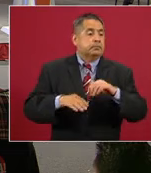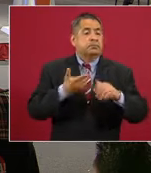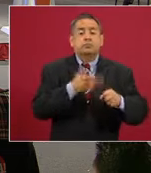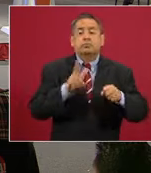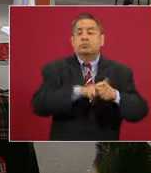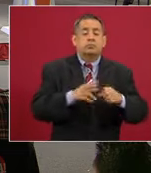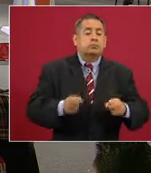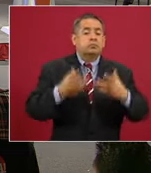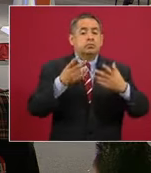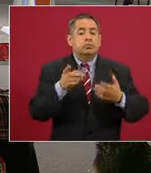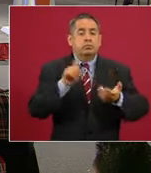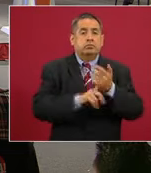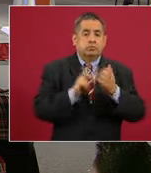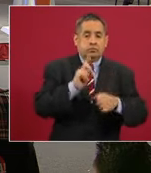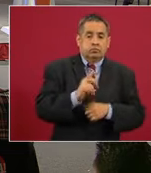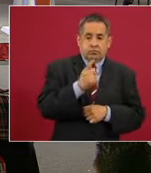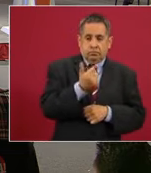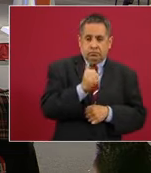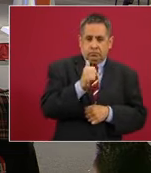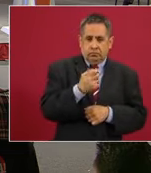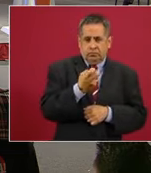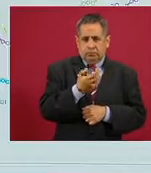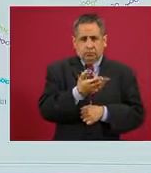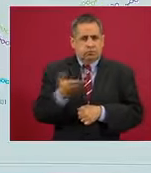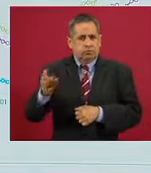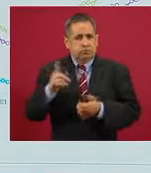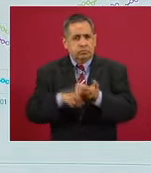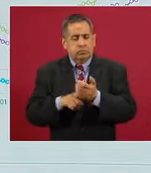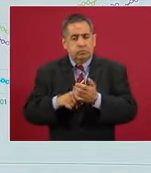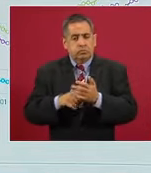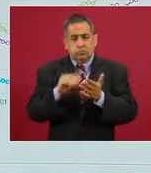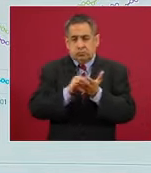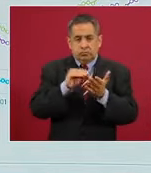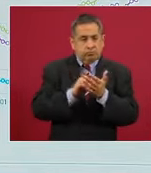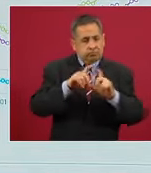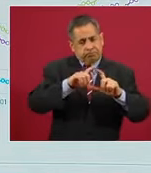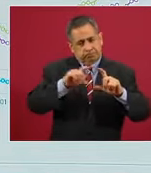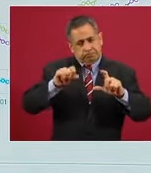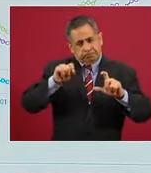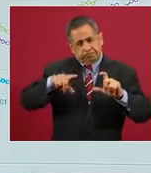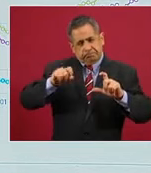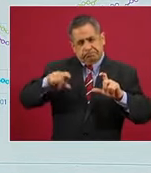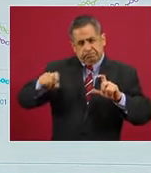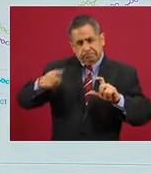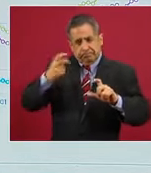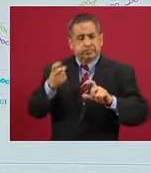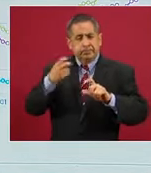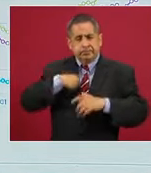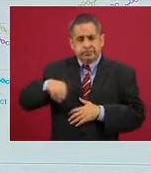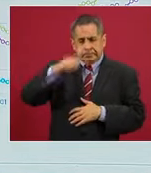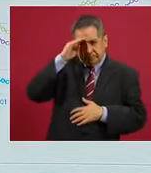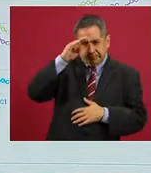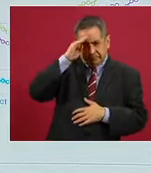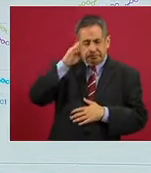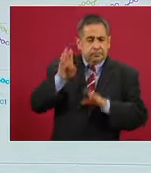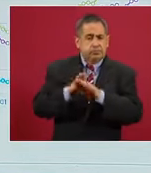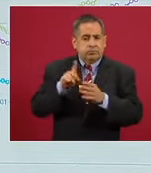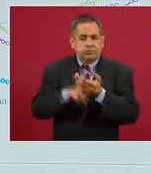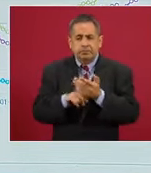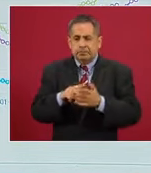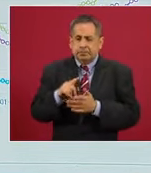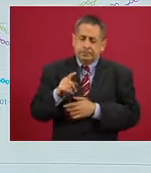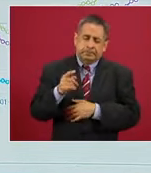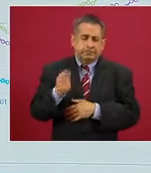hospitalización fue el primero de agosto y desde entonces se ve una tendencia sostenida de reducción. También por eso pensamos que es una pequeña